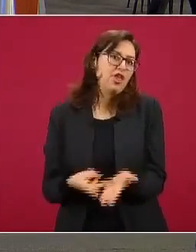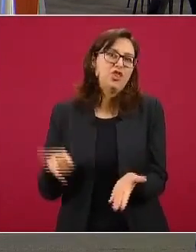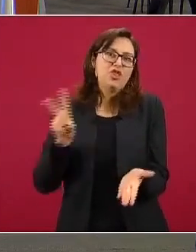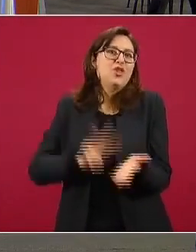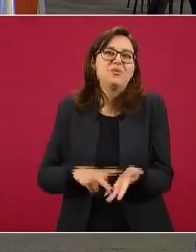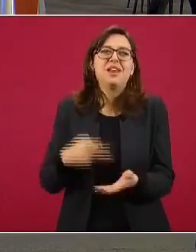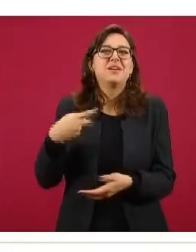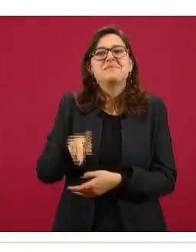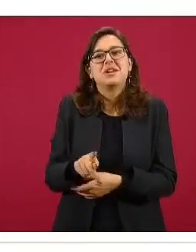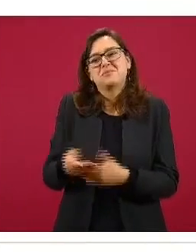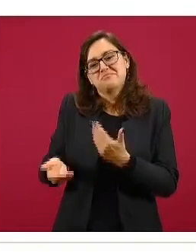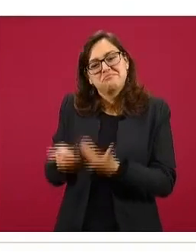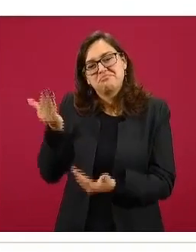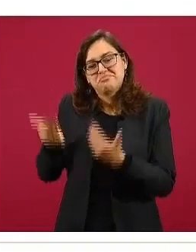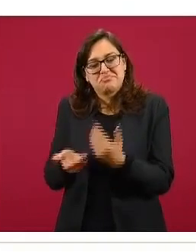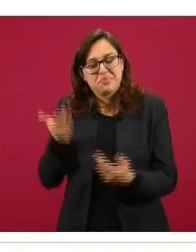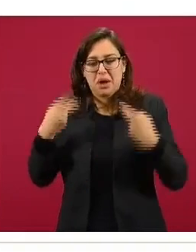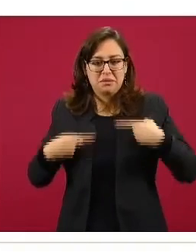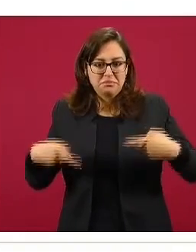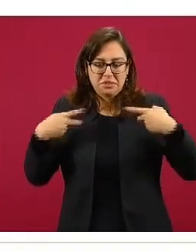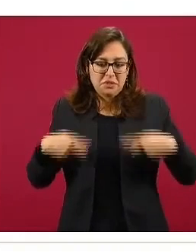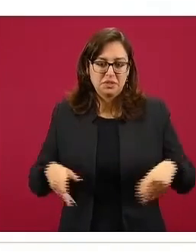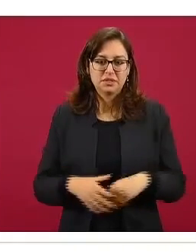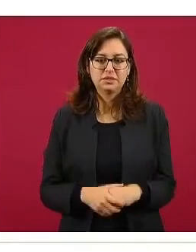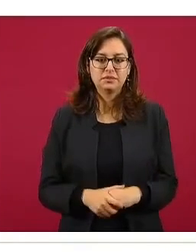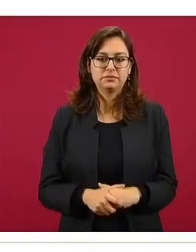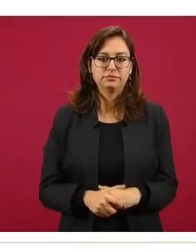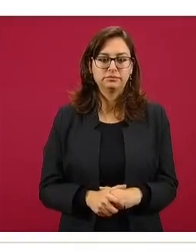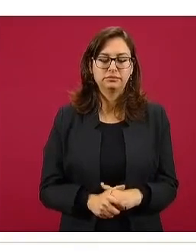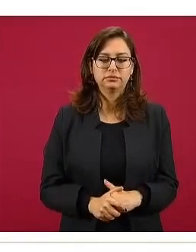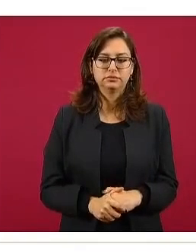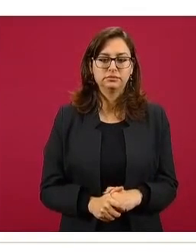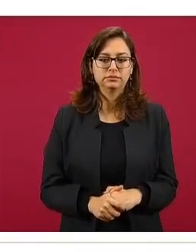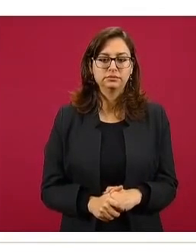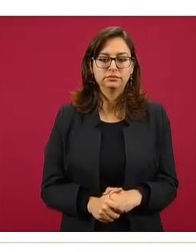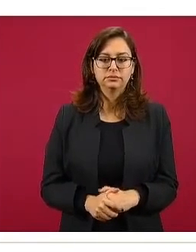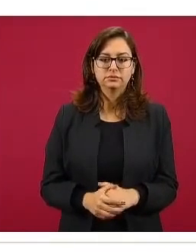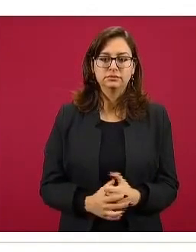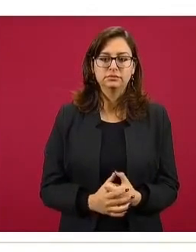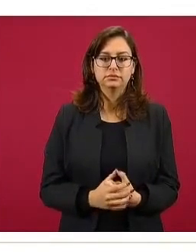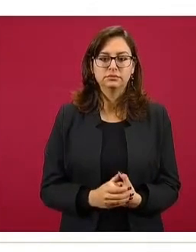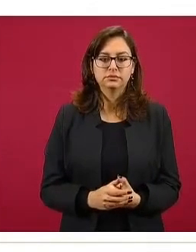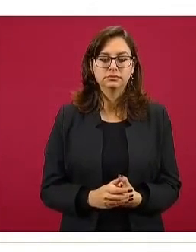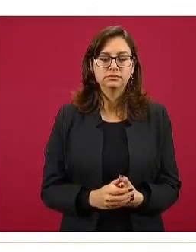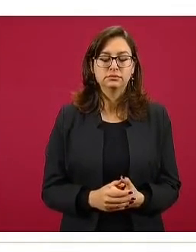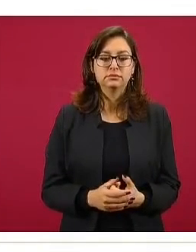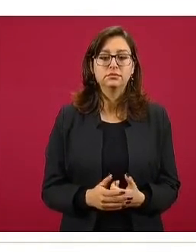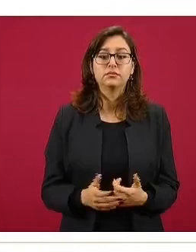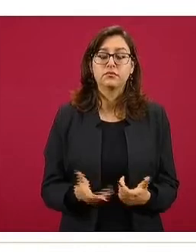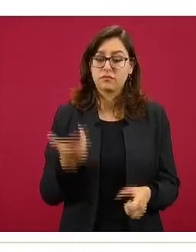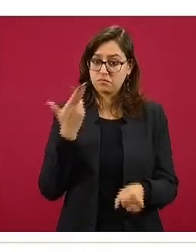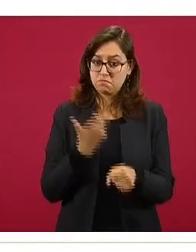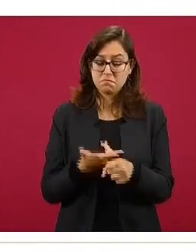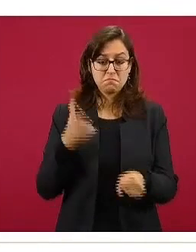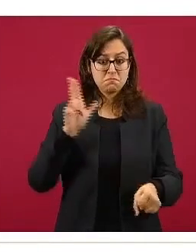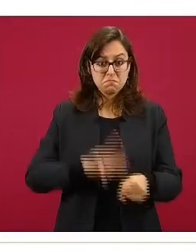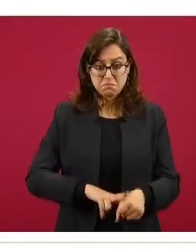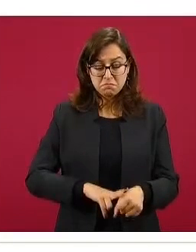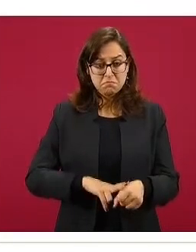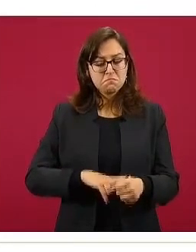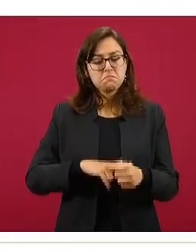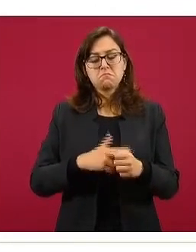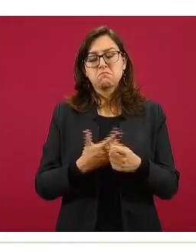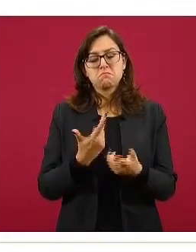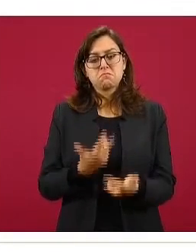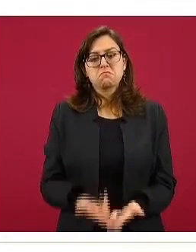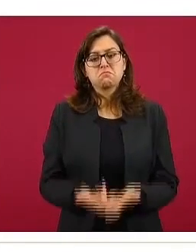pocos casos es realmente intrascendente. La siguiente. La hospitalización, lo mismo, están prácticamente desocupados con